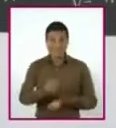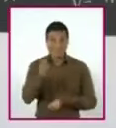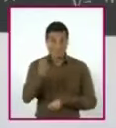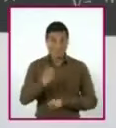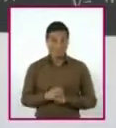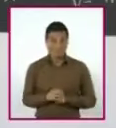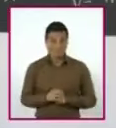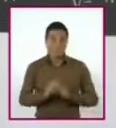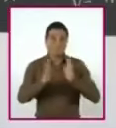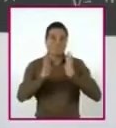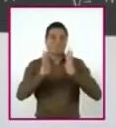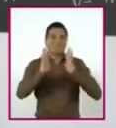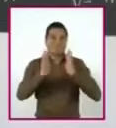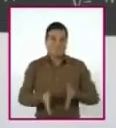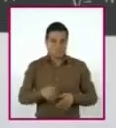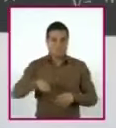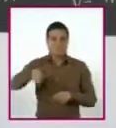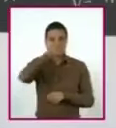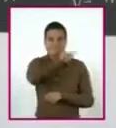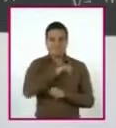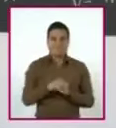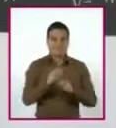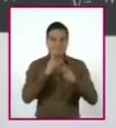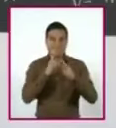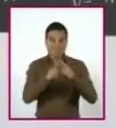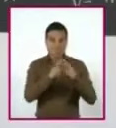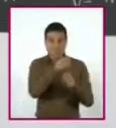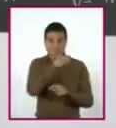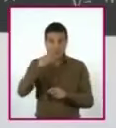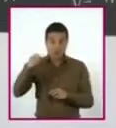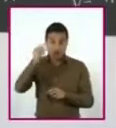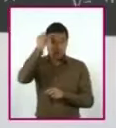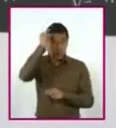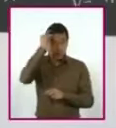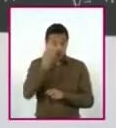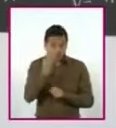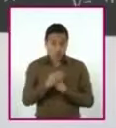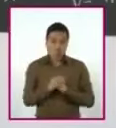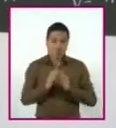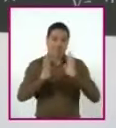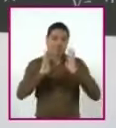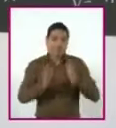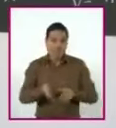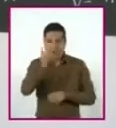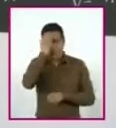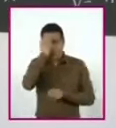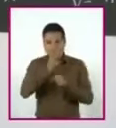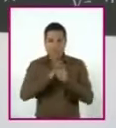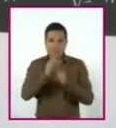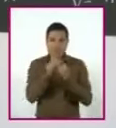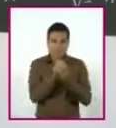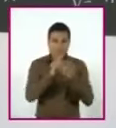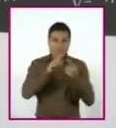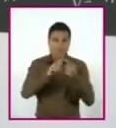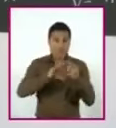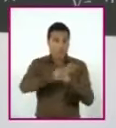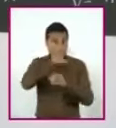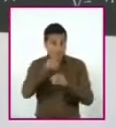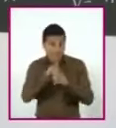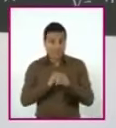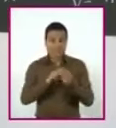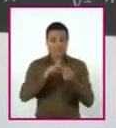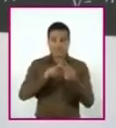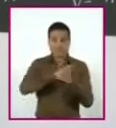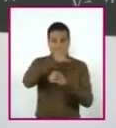podemos identificar en una ecuación cuadrática de qué tipo de ecuación se trata, si es completa, incompleta